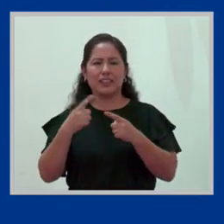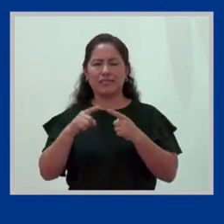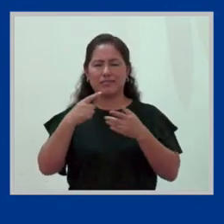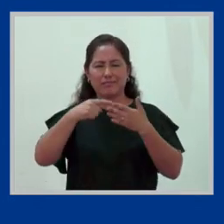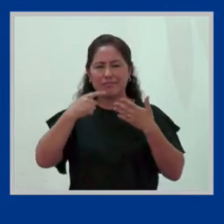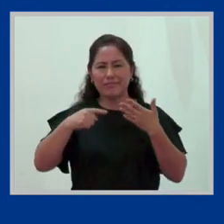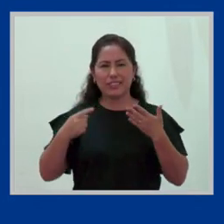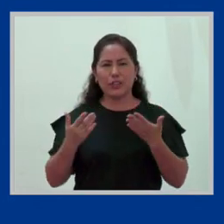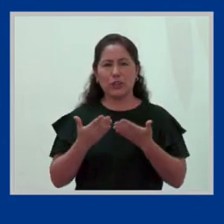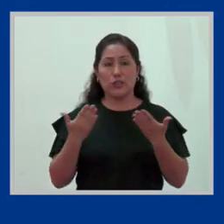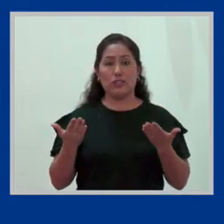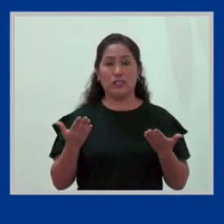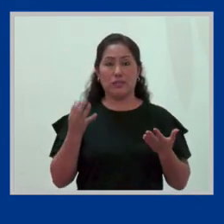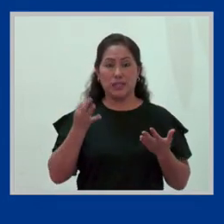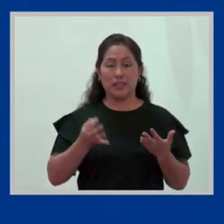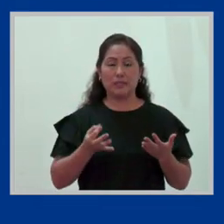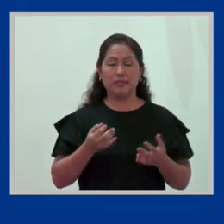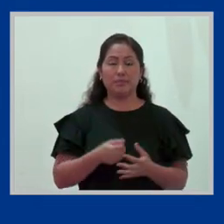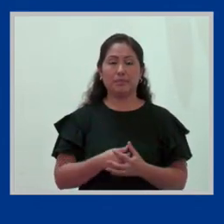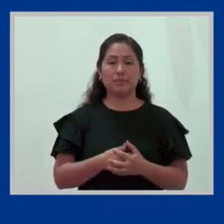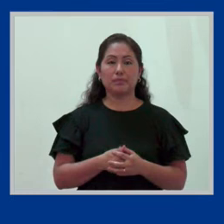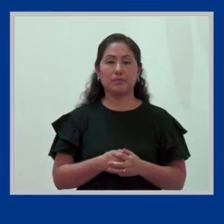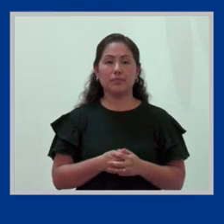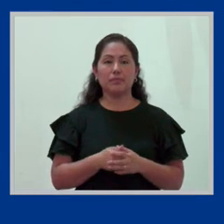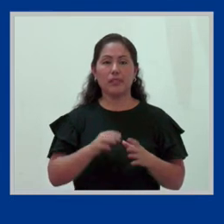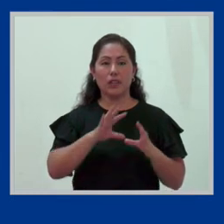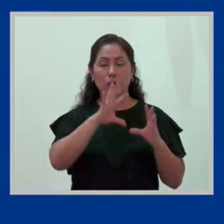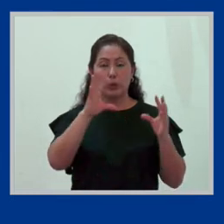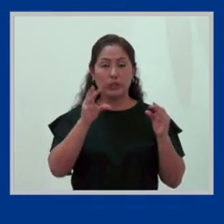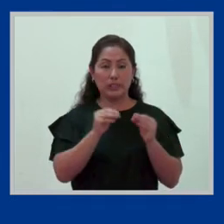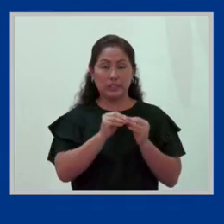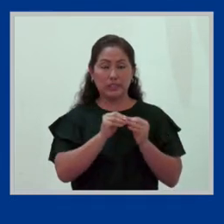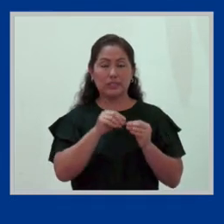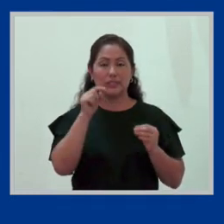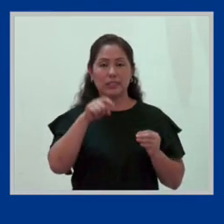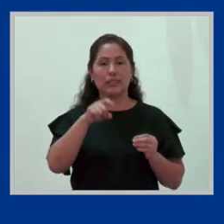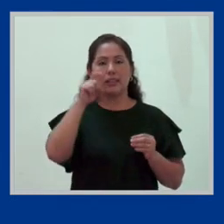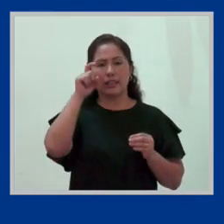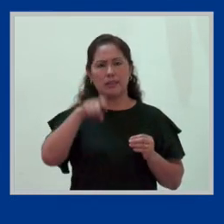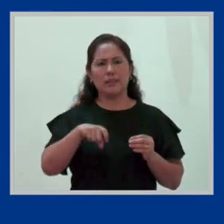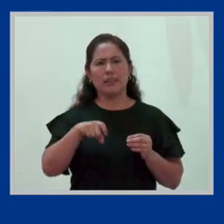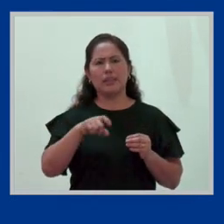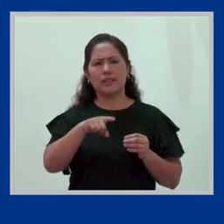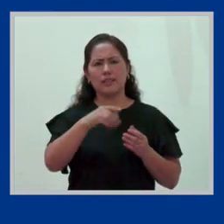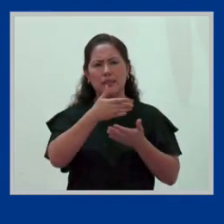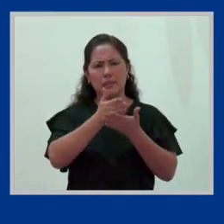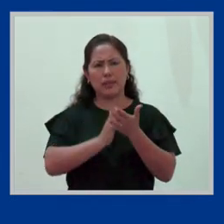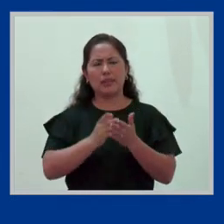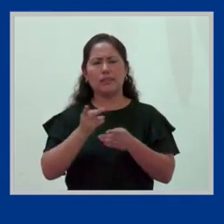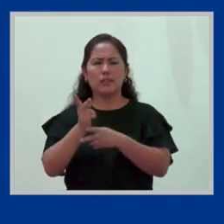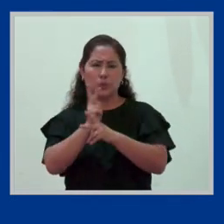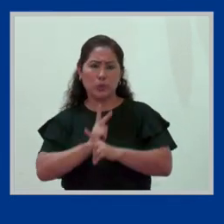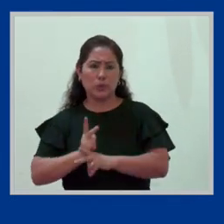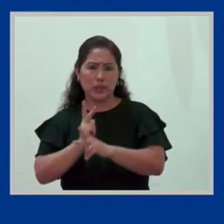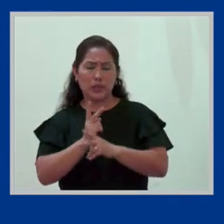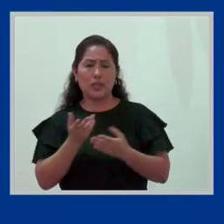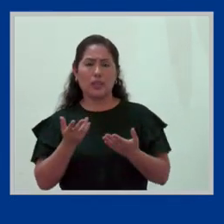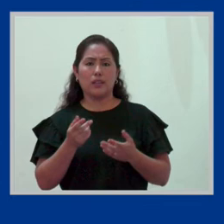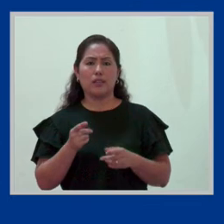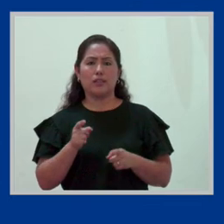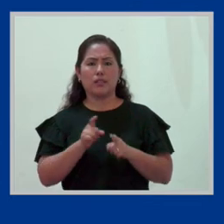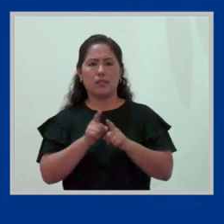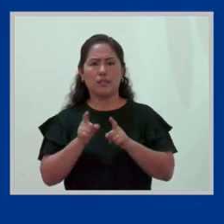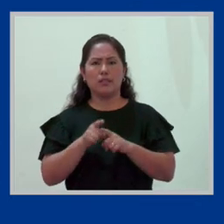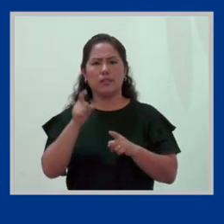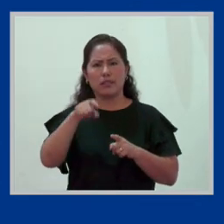cualquier incidente que pase en el colegio. Todo esto debería ser, toda esa parte de cuidado debería ser una carga